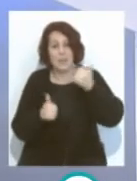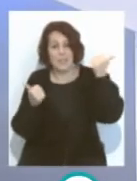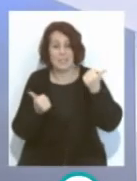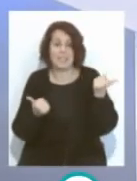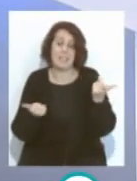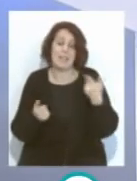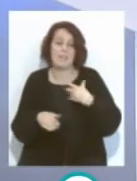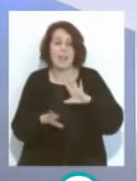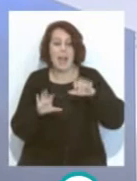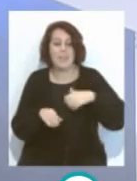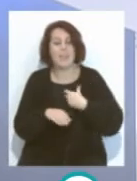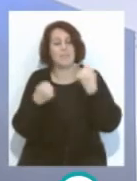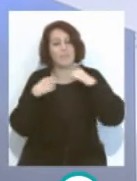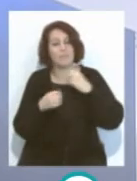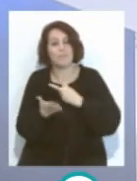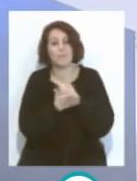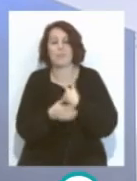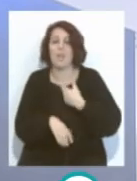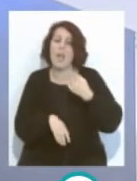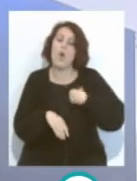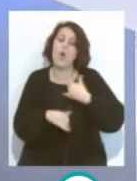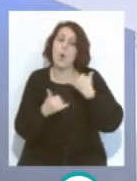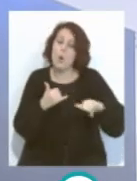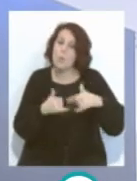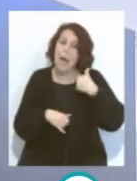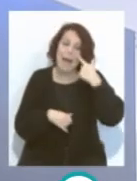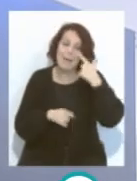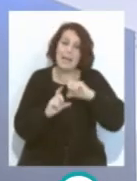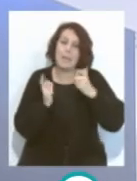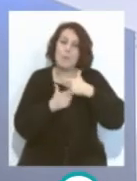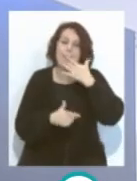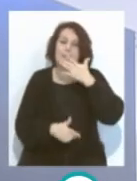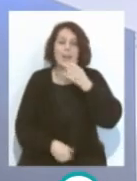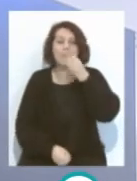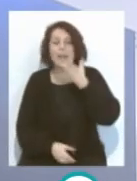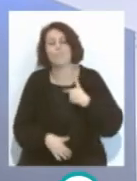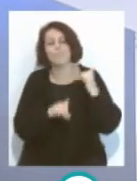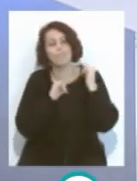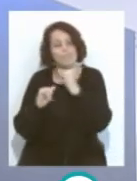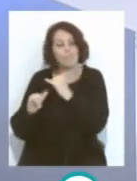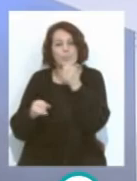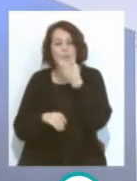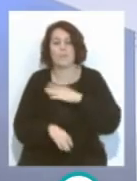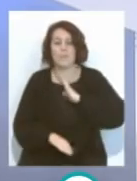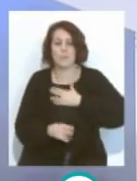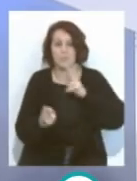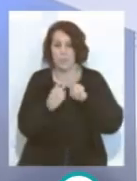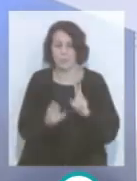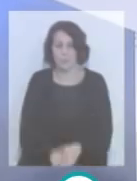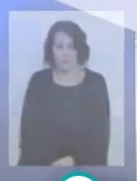vuelve el Cádiz a los entrenamientos les contamos la última hora de cómo está el equipo amarillo que la pasen muy pero que muy bien hasta mañana